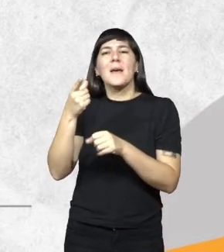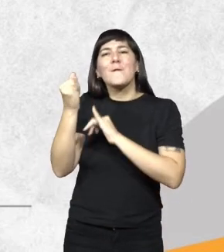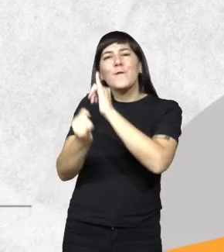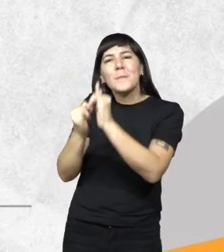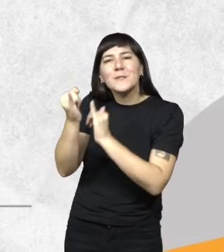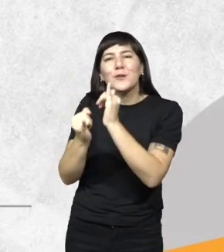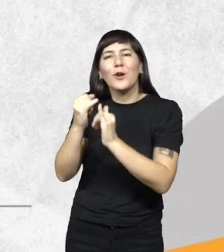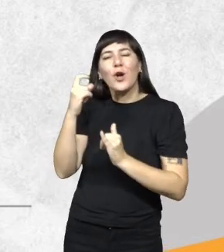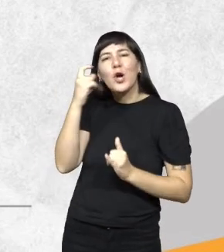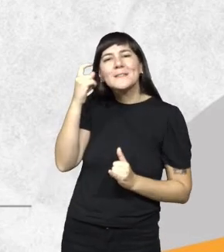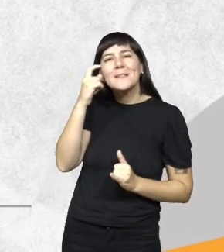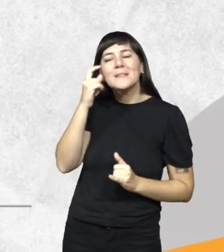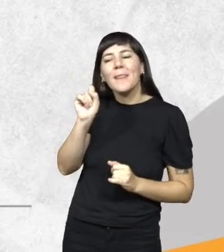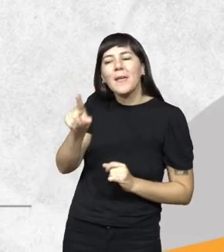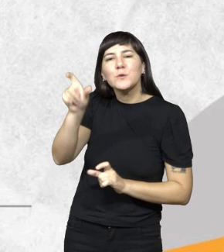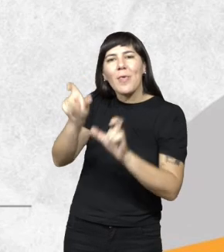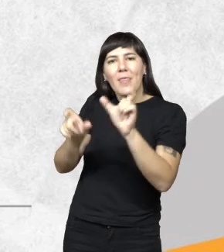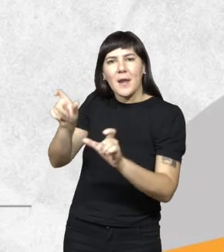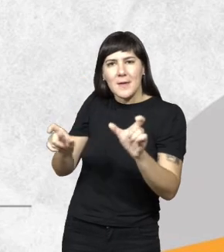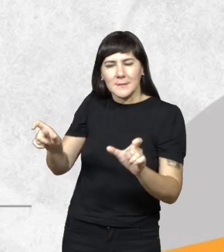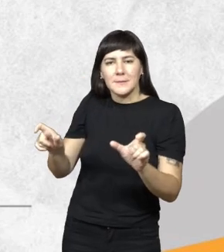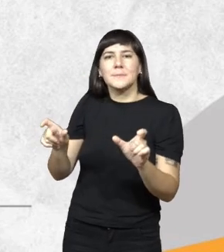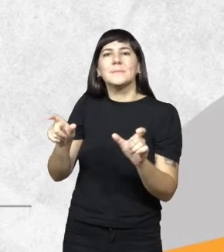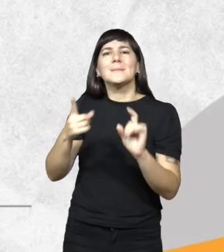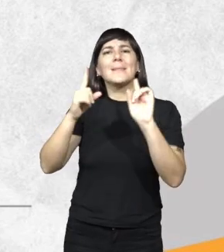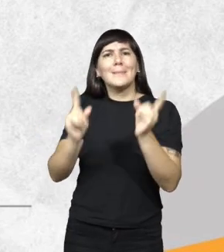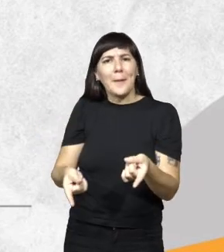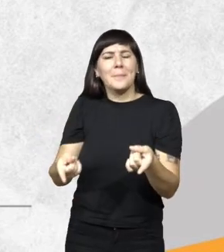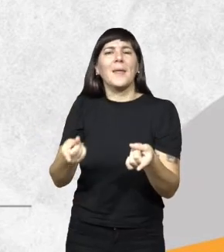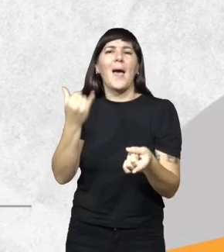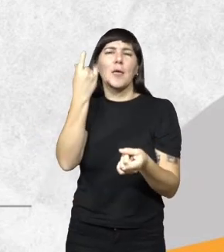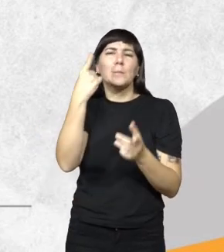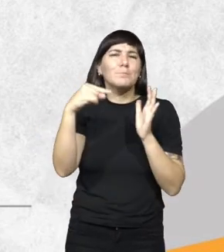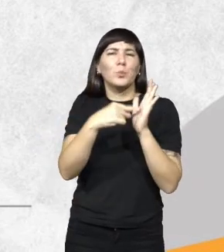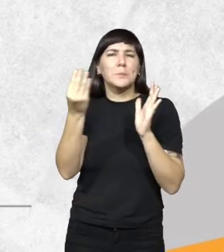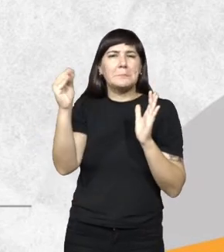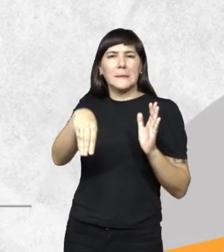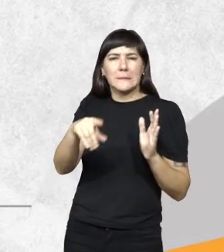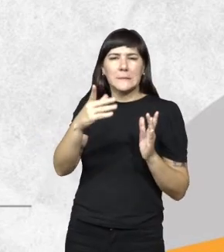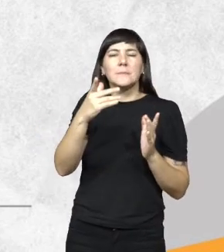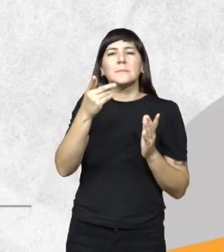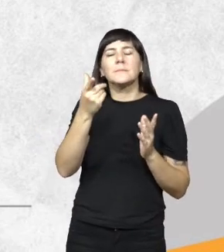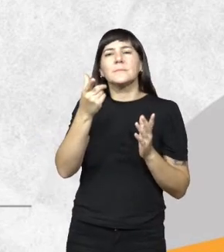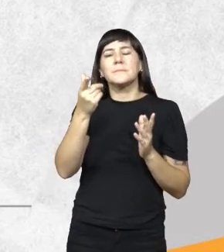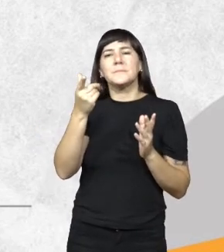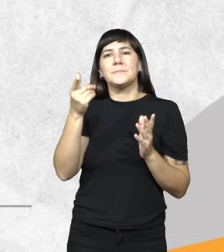y concientización de la ciudadanía también agregamos un punto más en esta